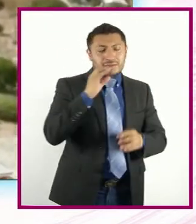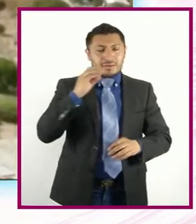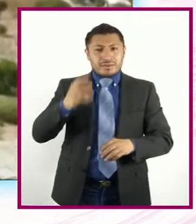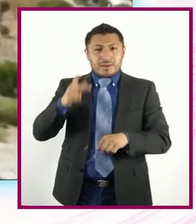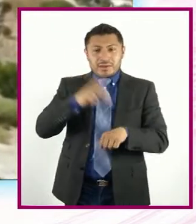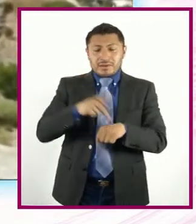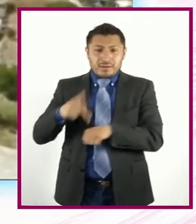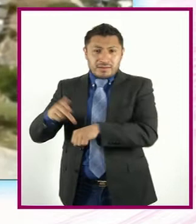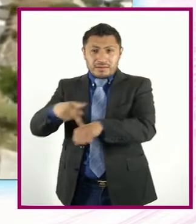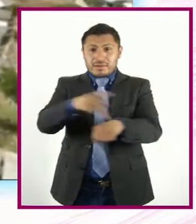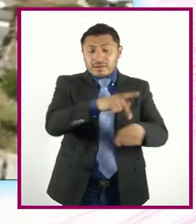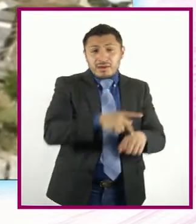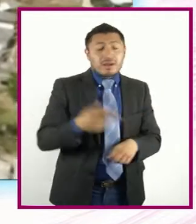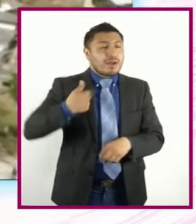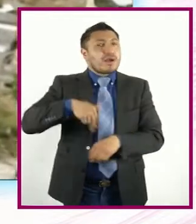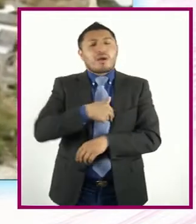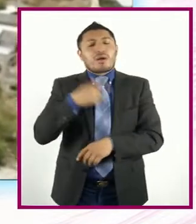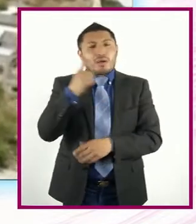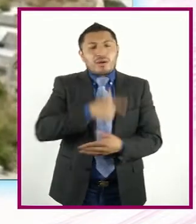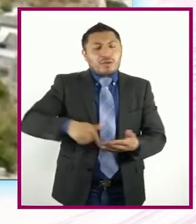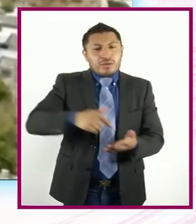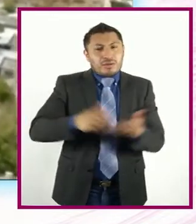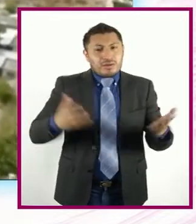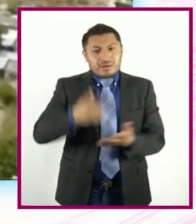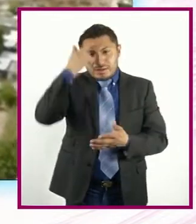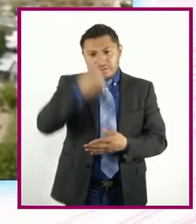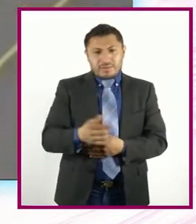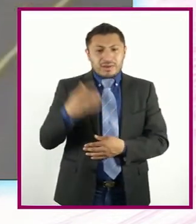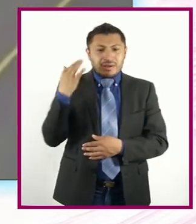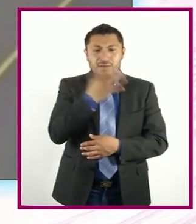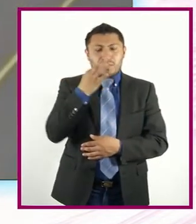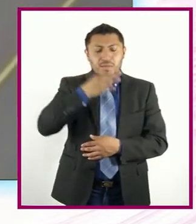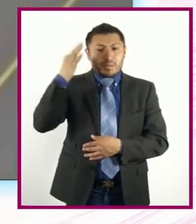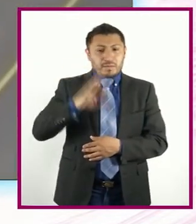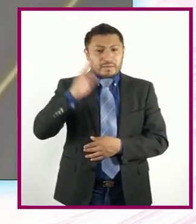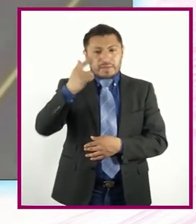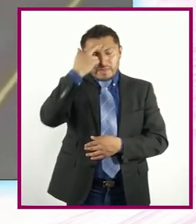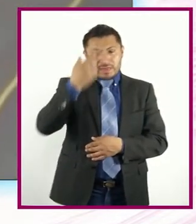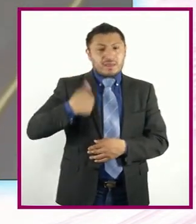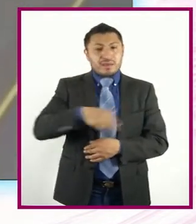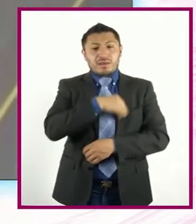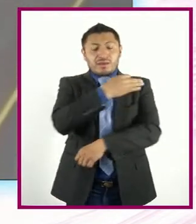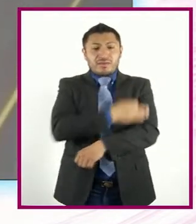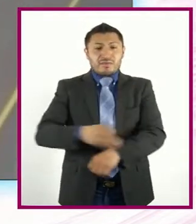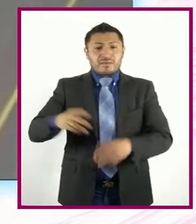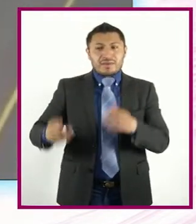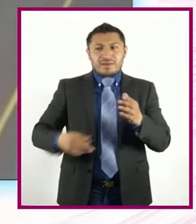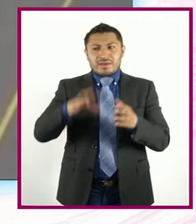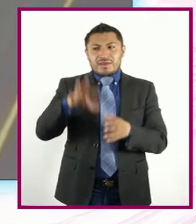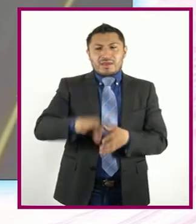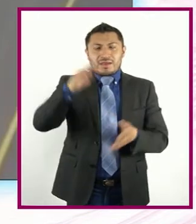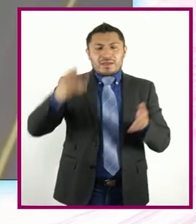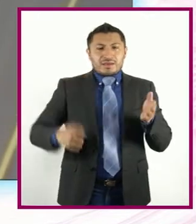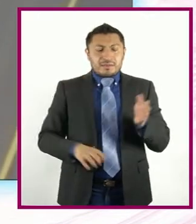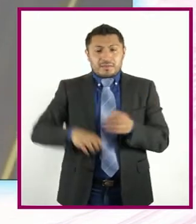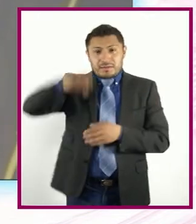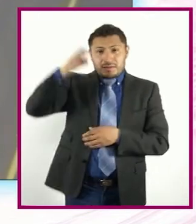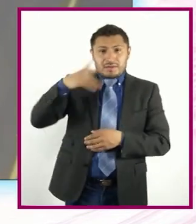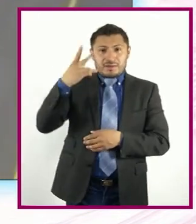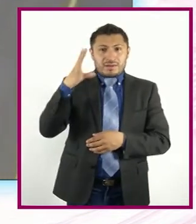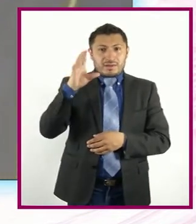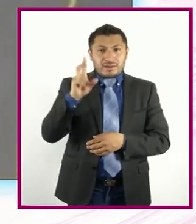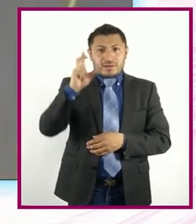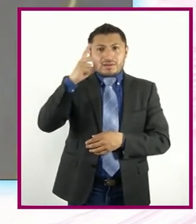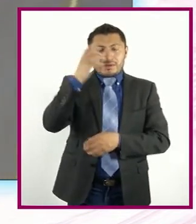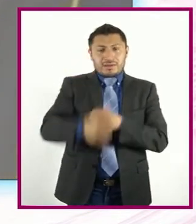un lugar Para disfrutar Con sabores Para recordar Aquí Como familia Elegimos florecer Desde hace más De 35 años Rev